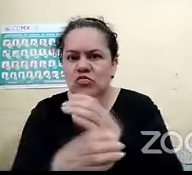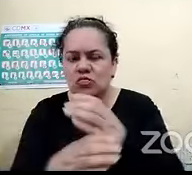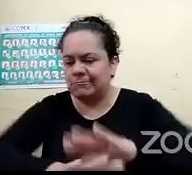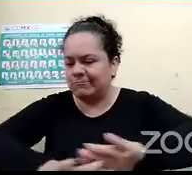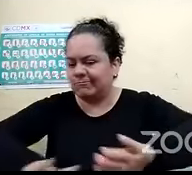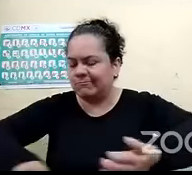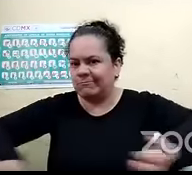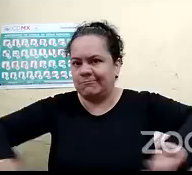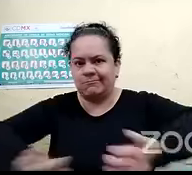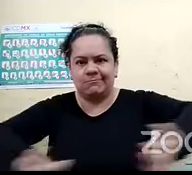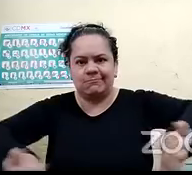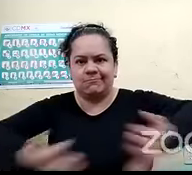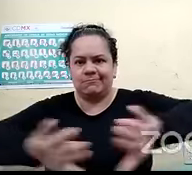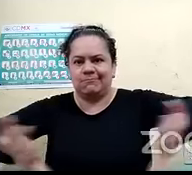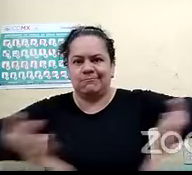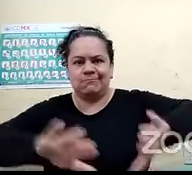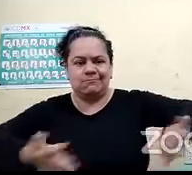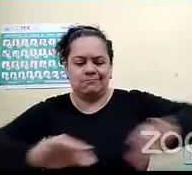este